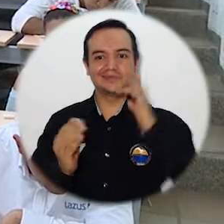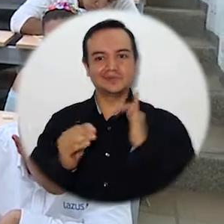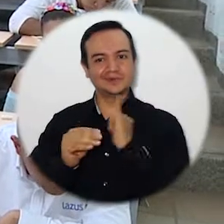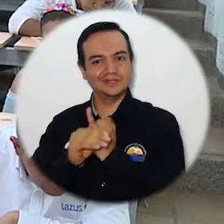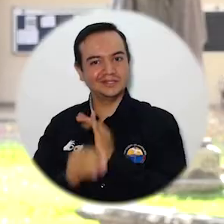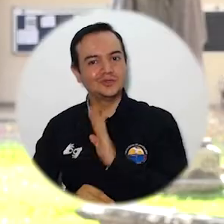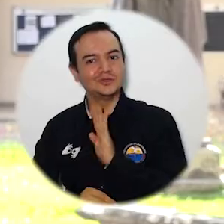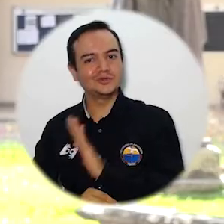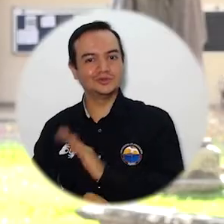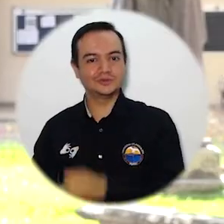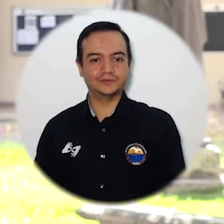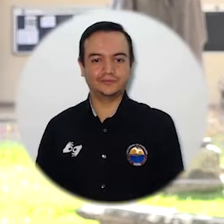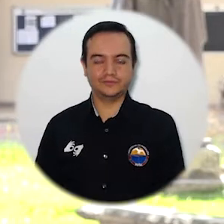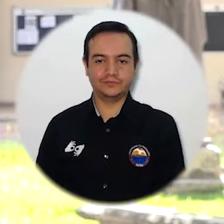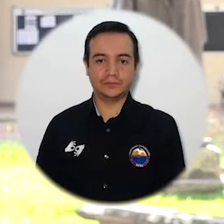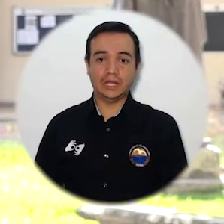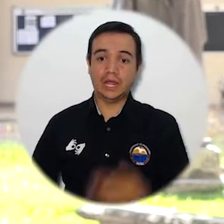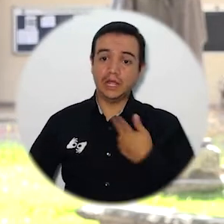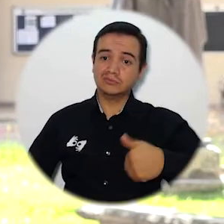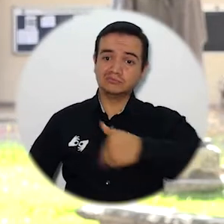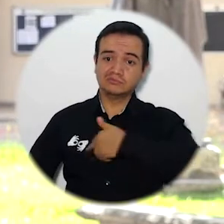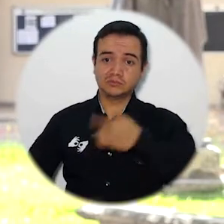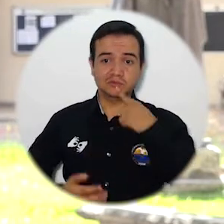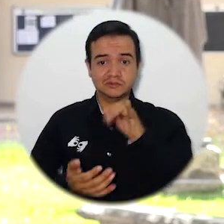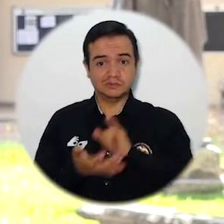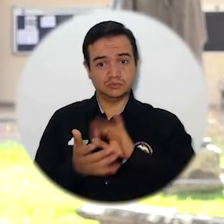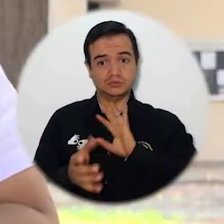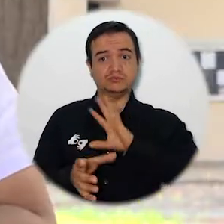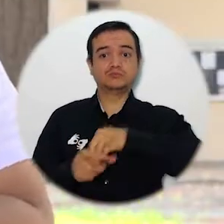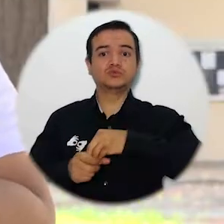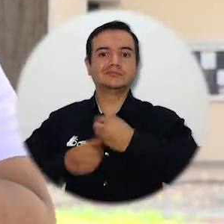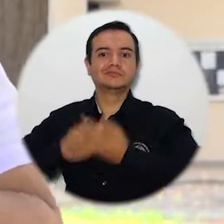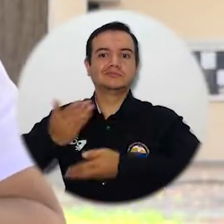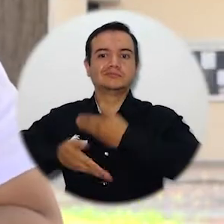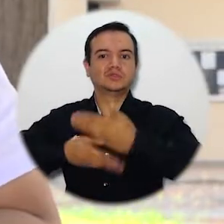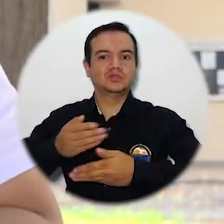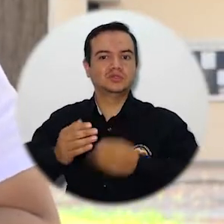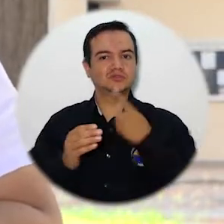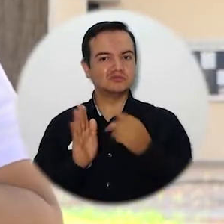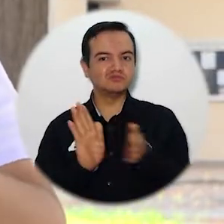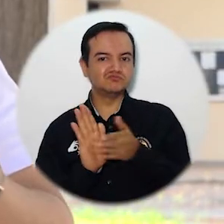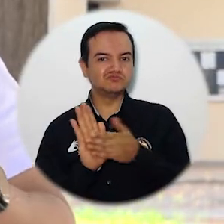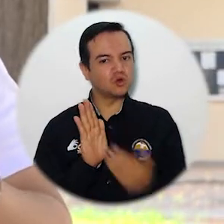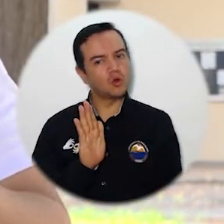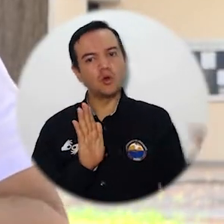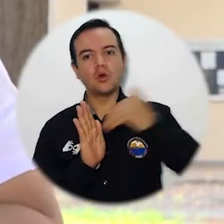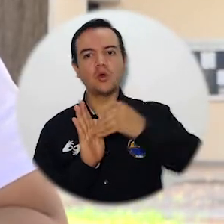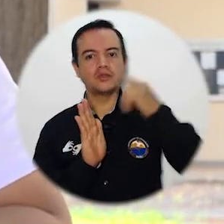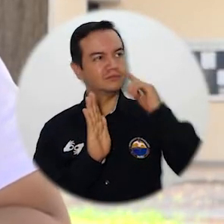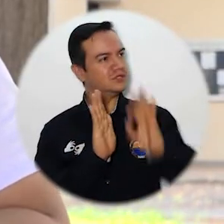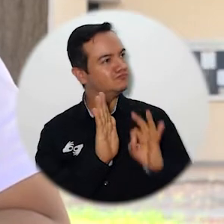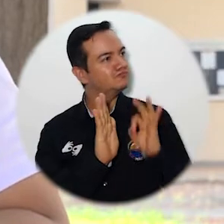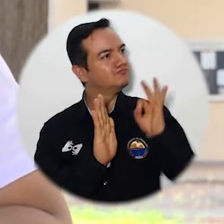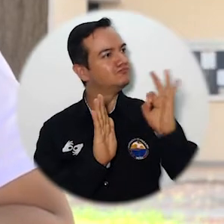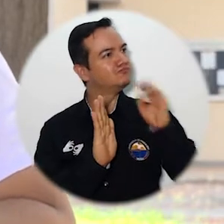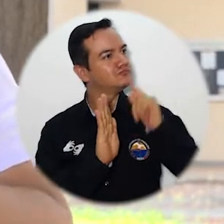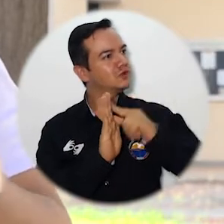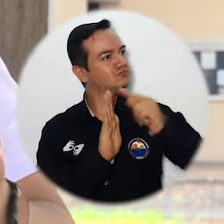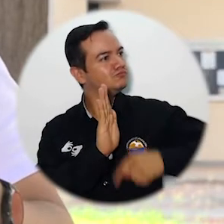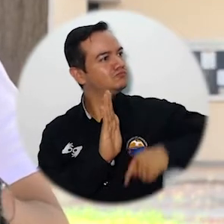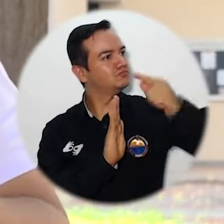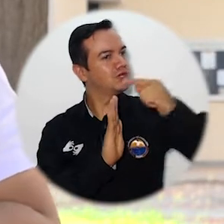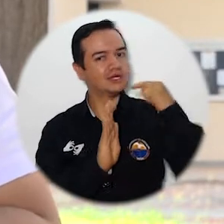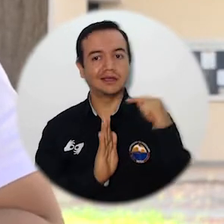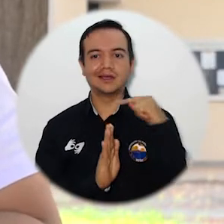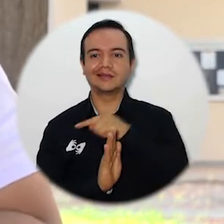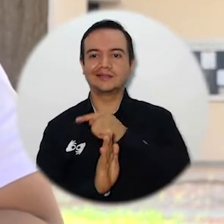institucionales. Nosotros hacemos parte de este proceso, ratificaremos toda esa calidad institucional con que